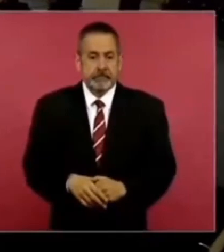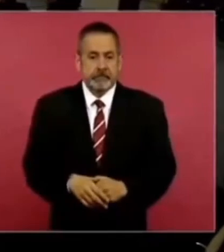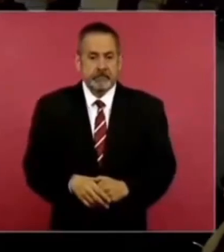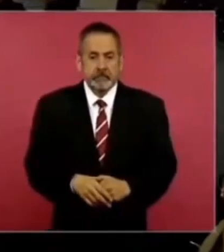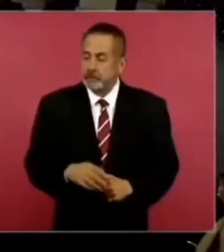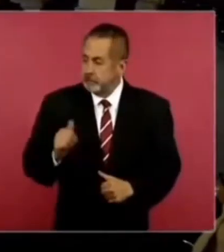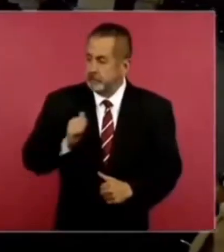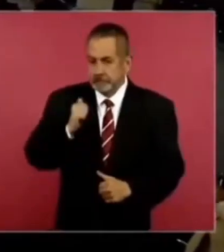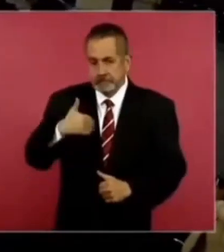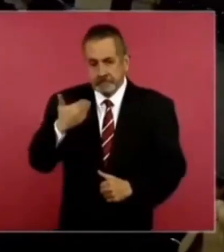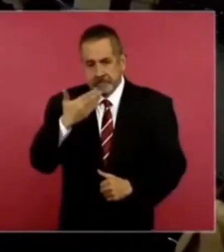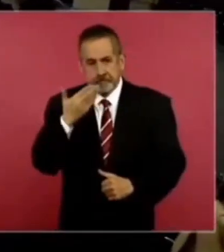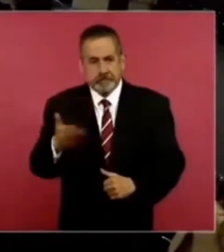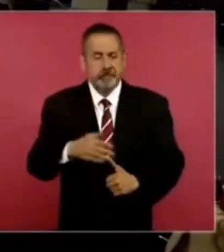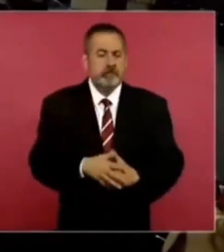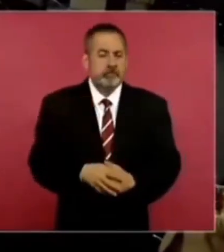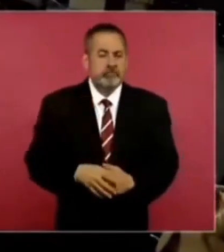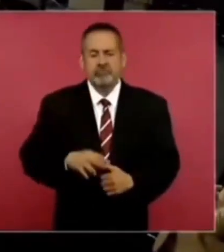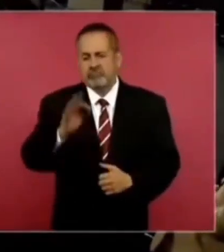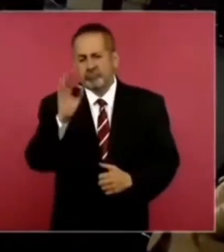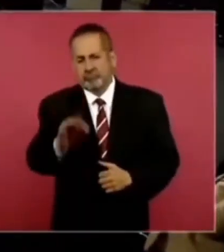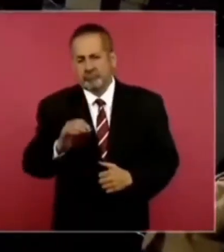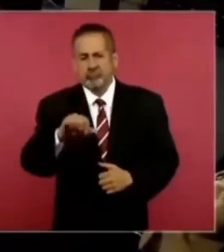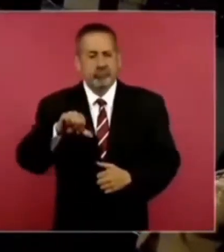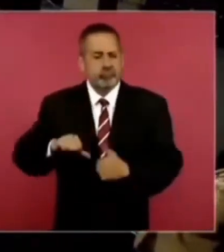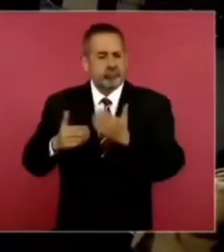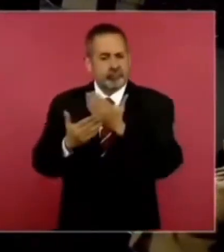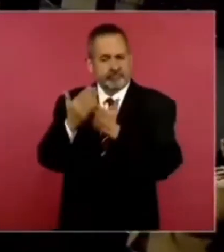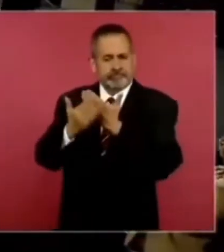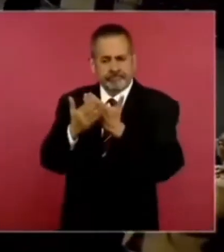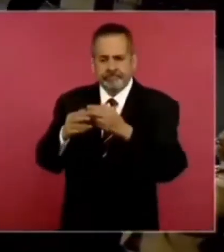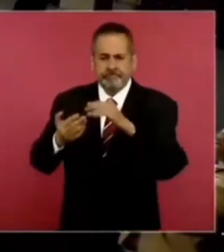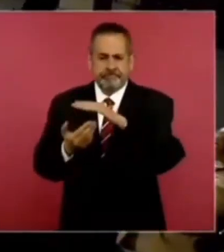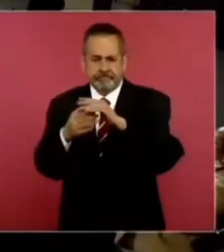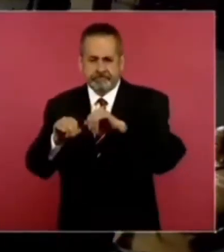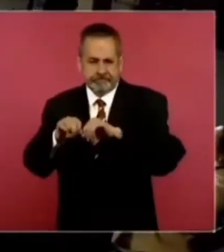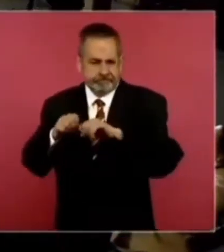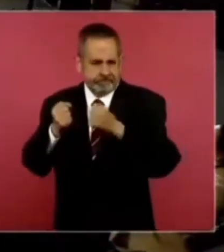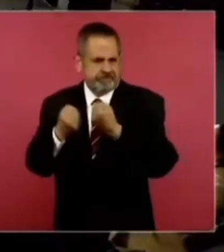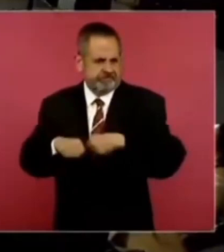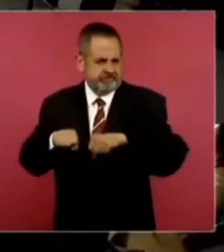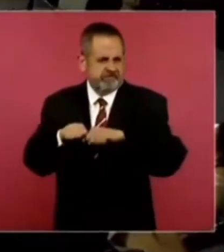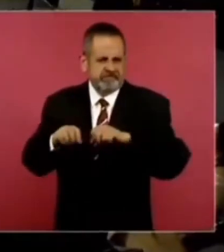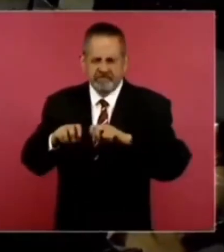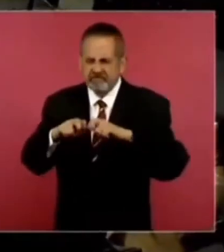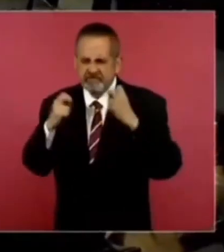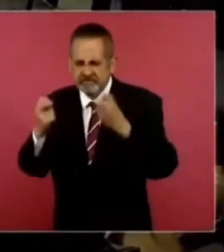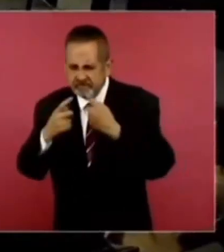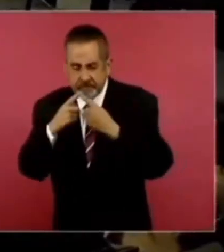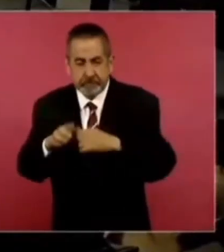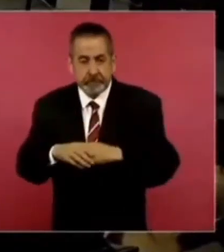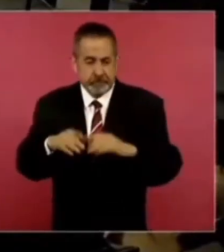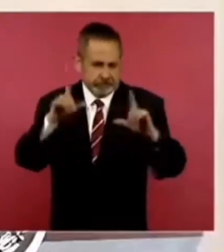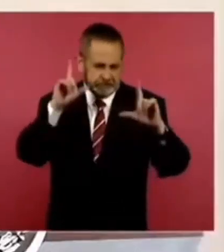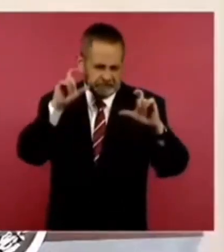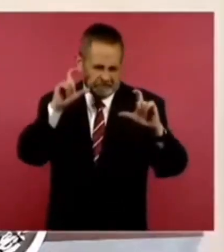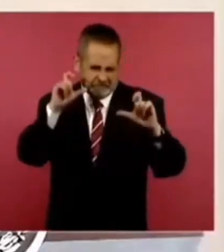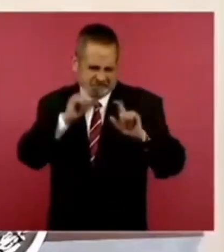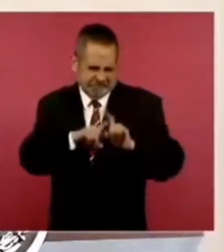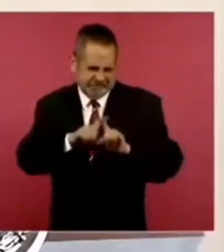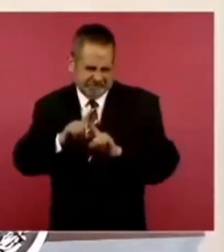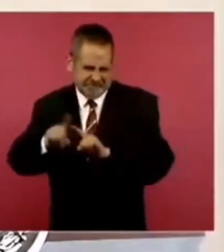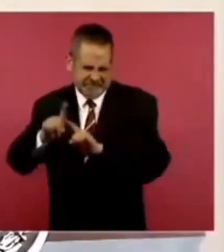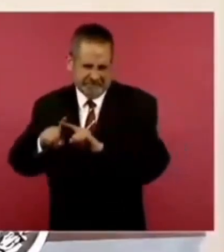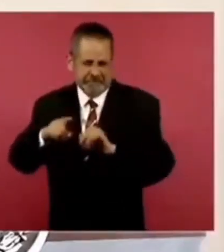propósito. A propósito. Justamente lo comentamos en la mesa de seguridad. Se hizo una investigación de manera inmediata con todas las fotografías, con